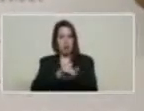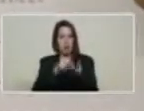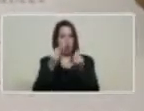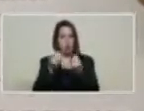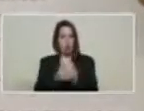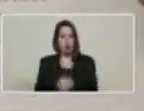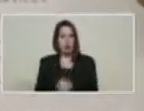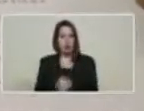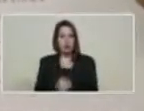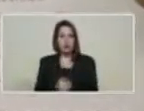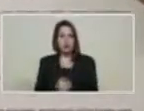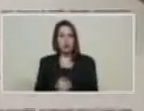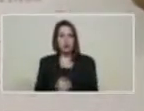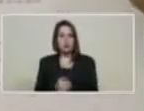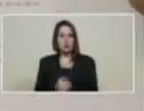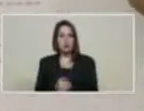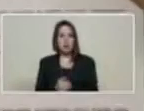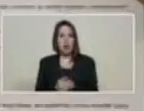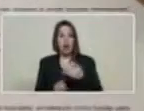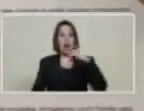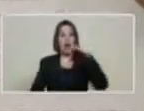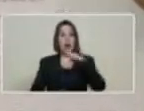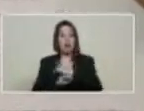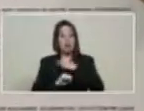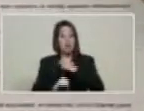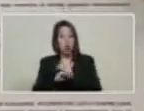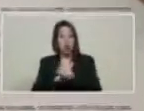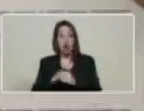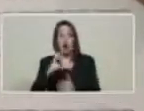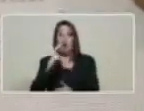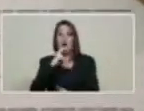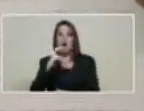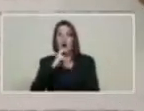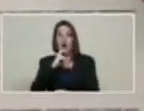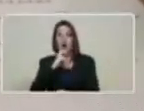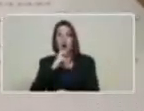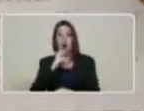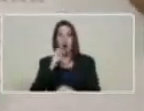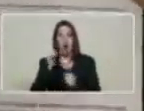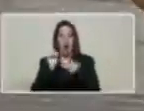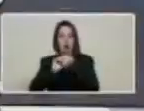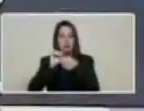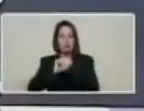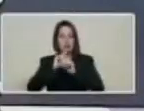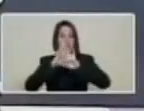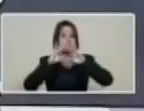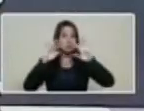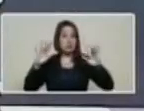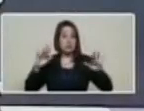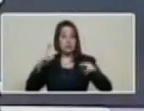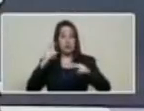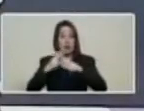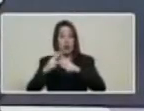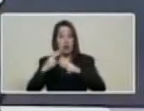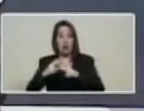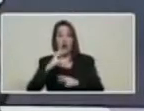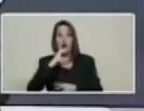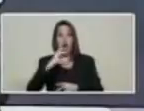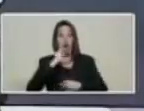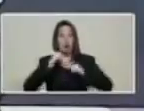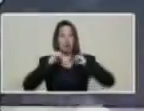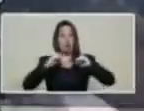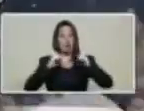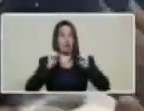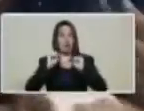el respaldo en oro, diamante, hierro y aluminio. Así que nuestro petro nace blindado